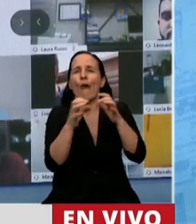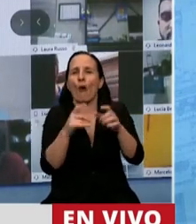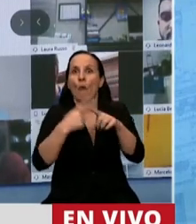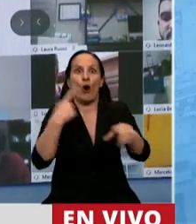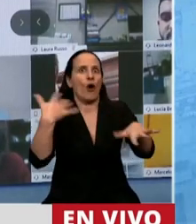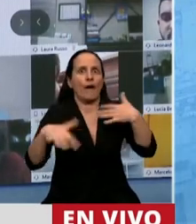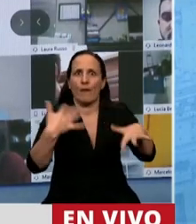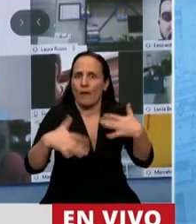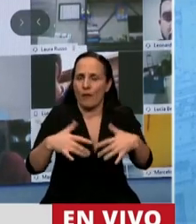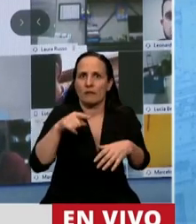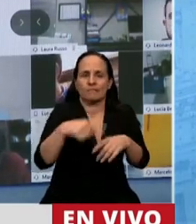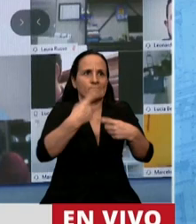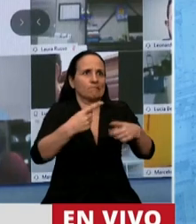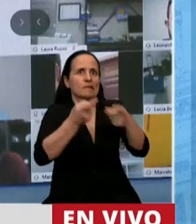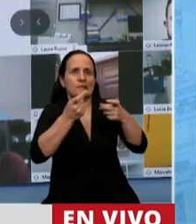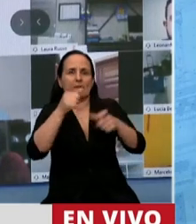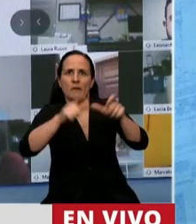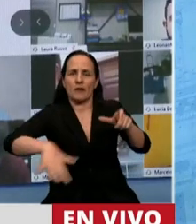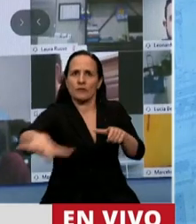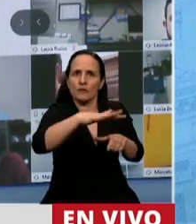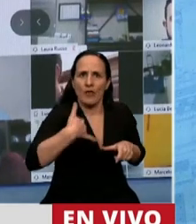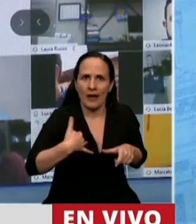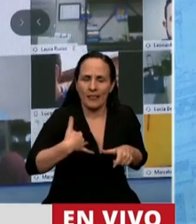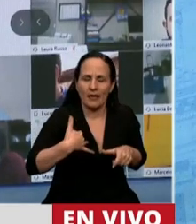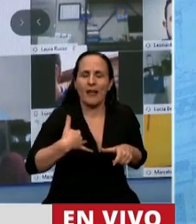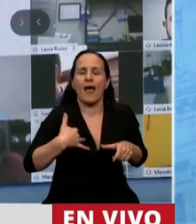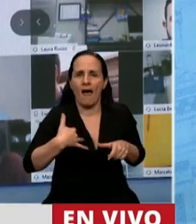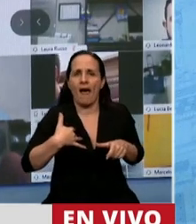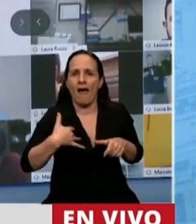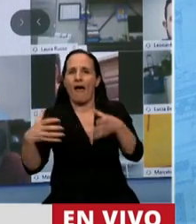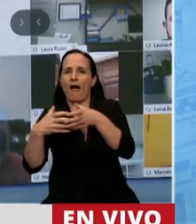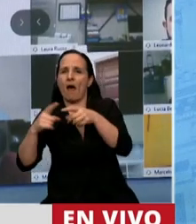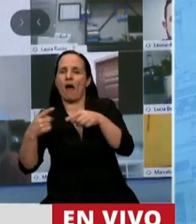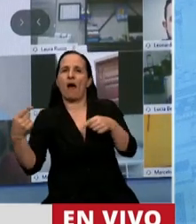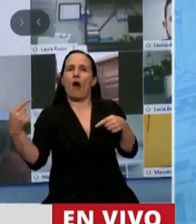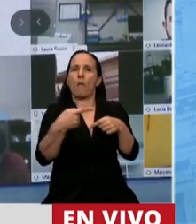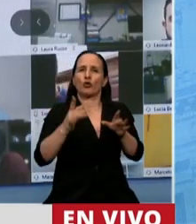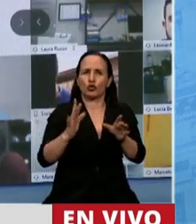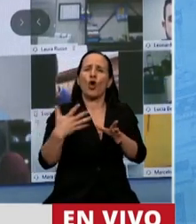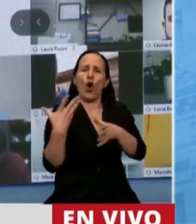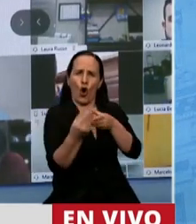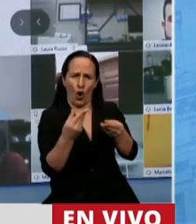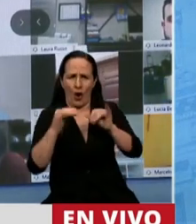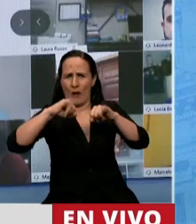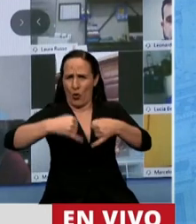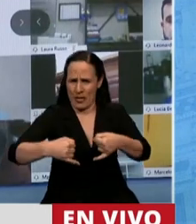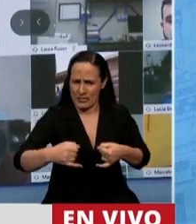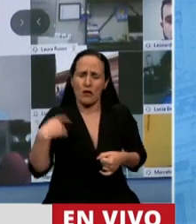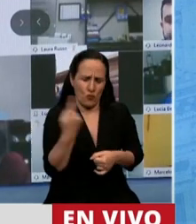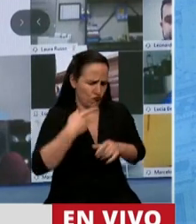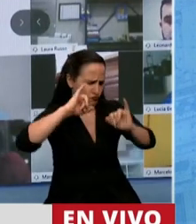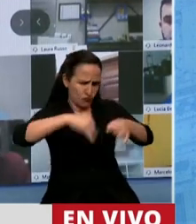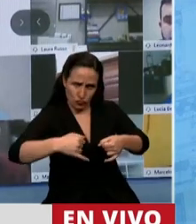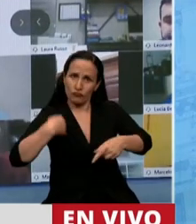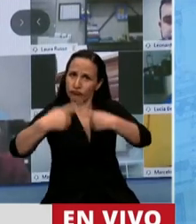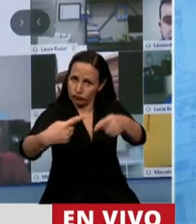las urgencias y a las necesidades de los argentinos? Bueno, ahí la oposición está para colaborar, de hecho así lo hicimos y estamos dispuestos a seguir haciéndolo.